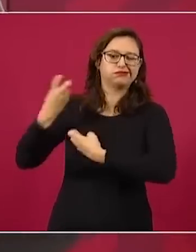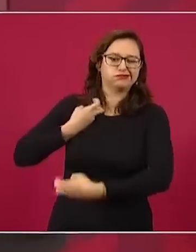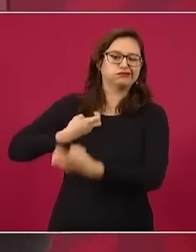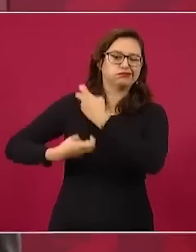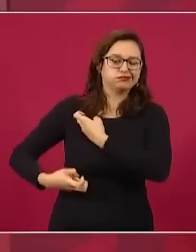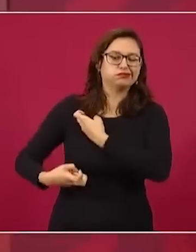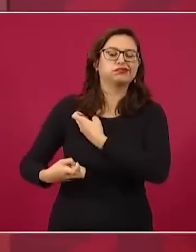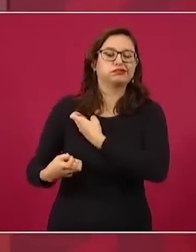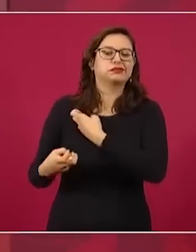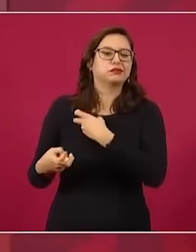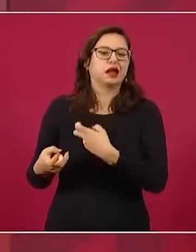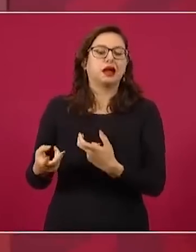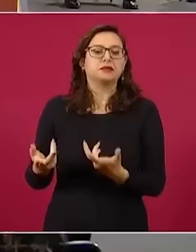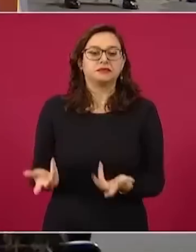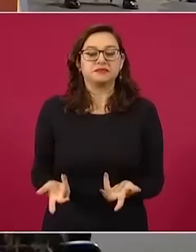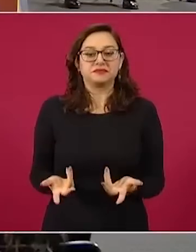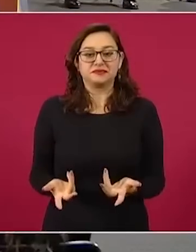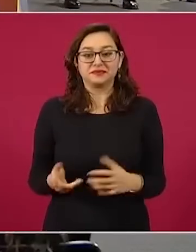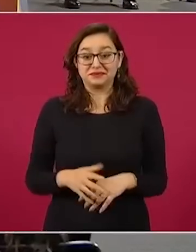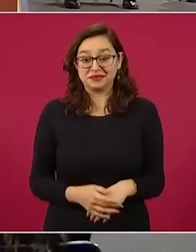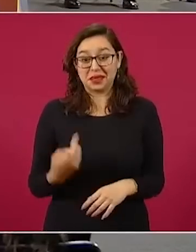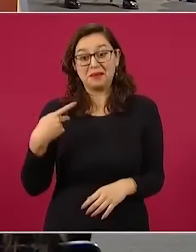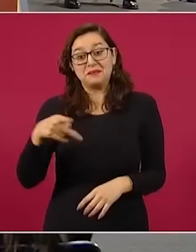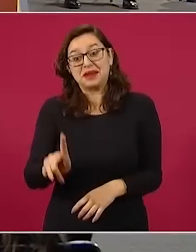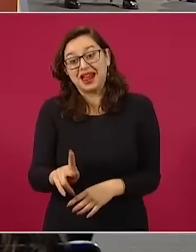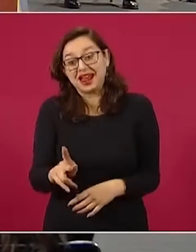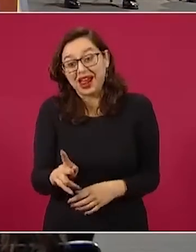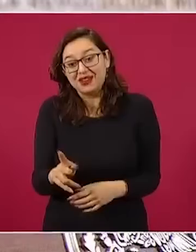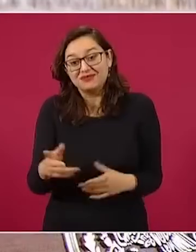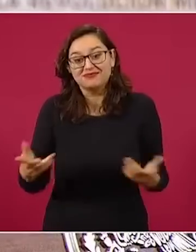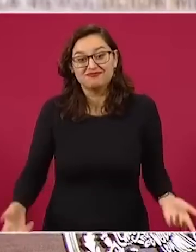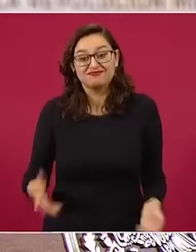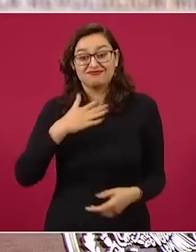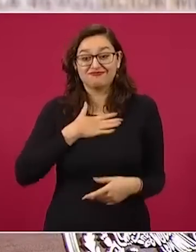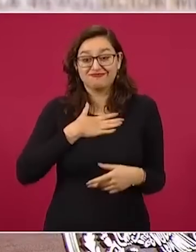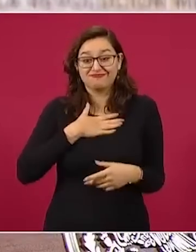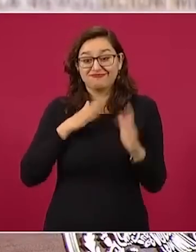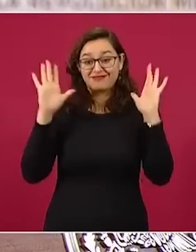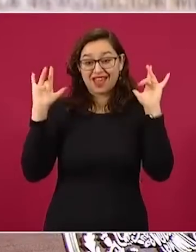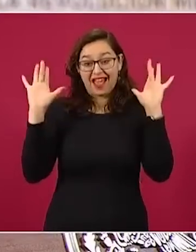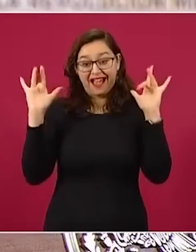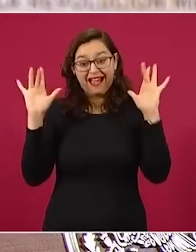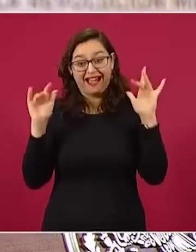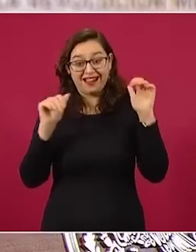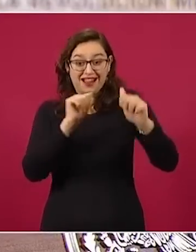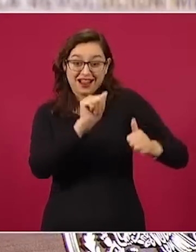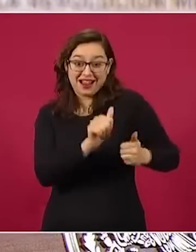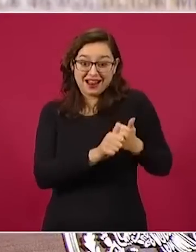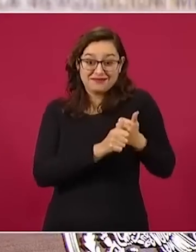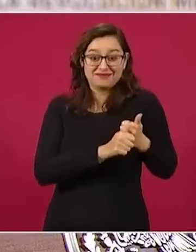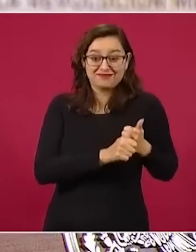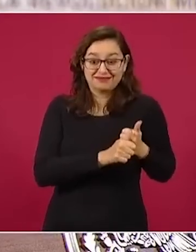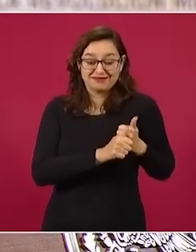yo traigo un ángel de la guarda, y